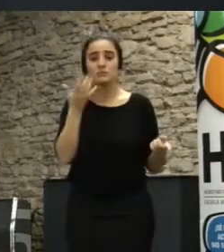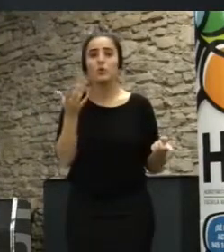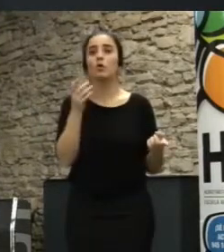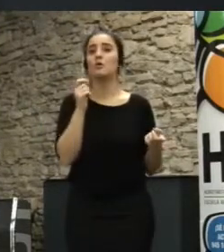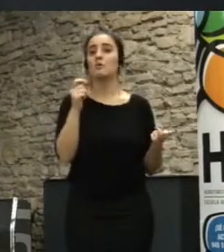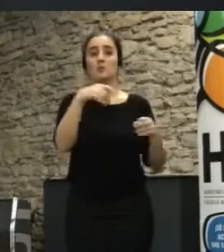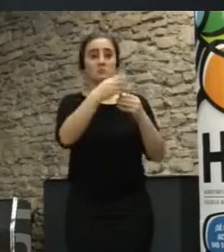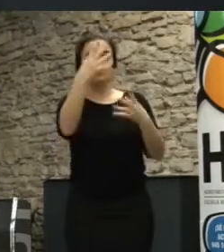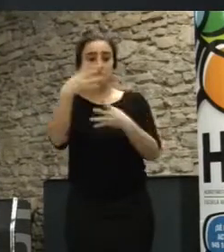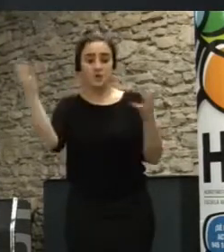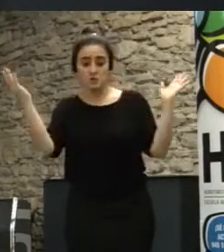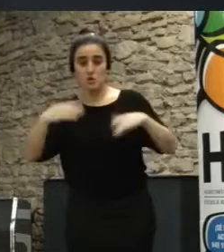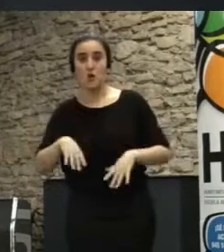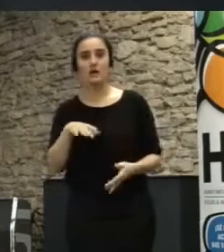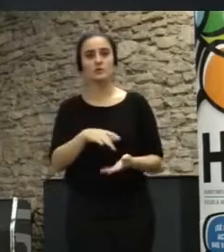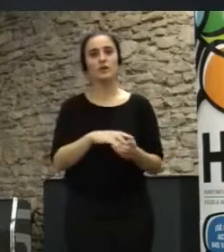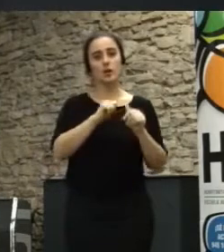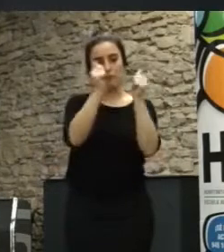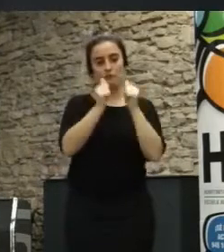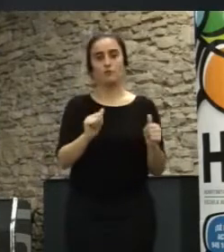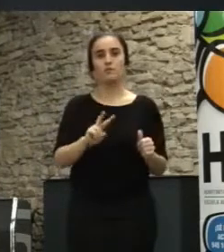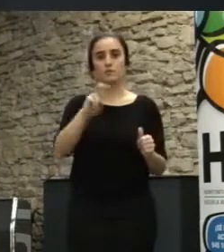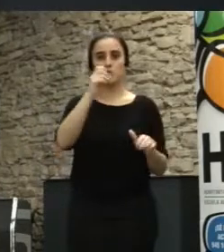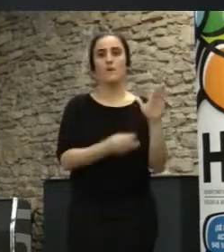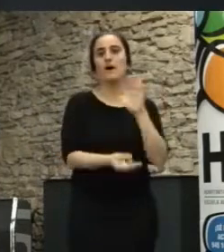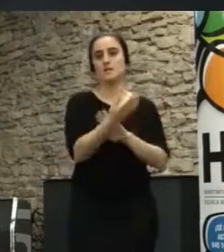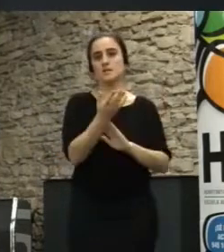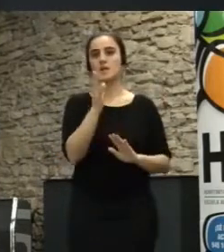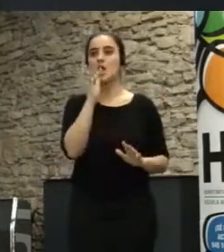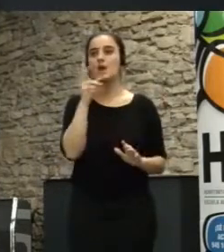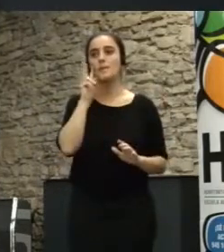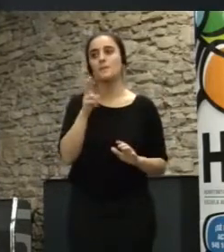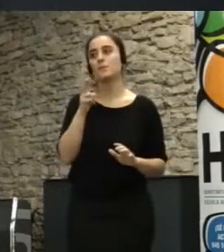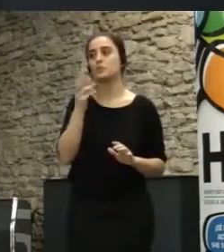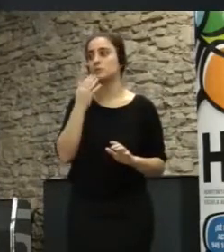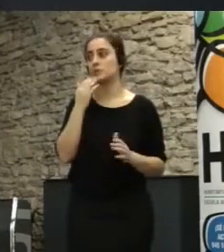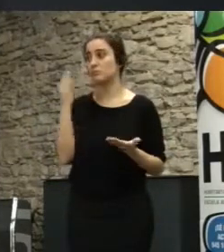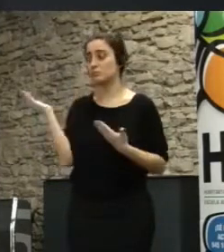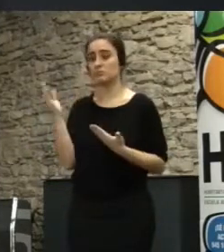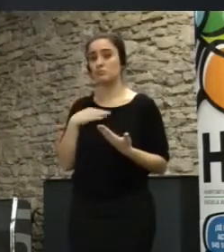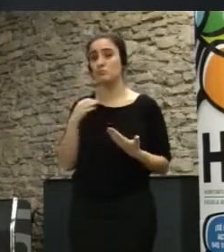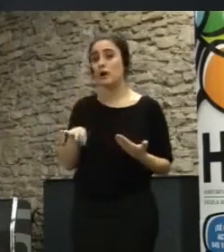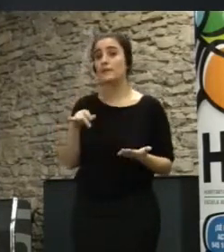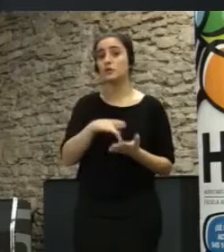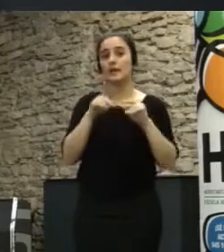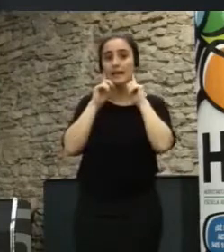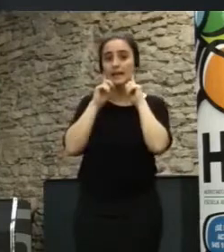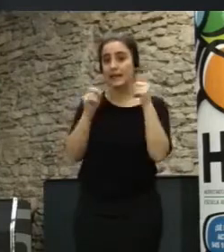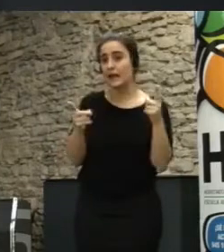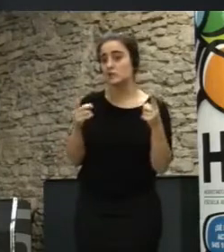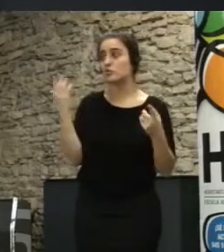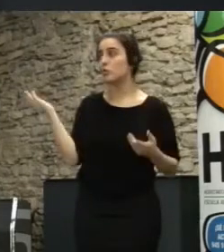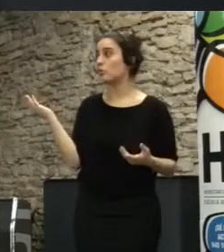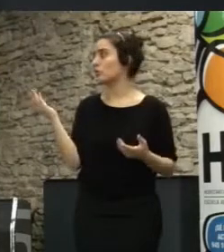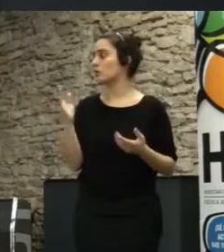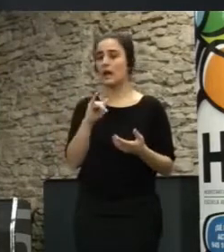poco habitables surgieron estas nuevas formas de hacer ¿no? ahora veremos este posiblemente sea uno de los casos que